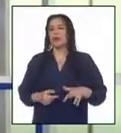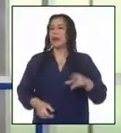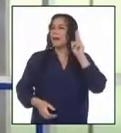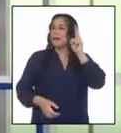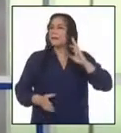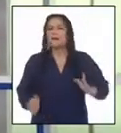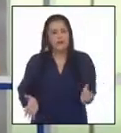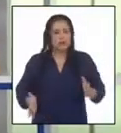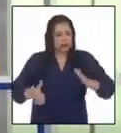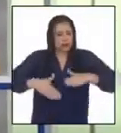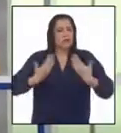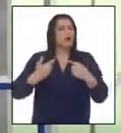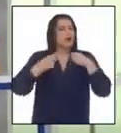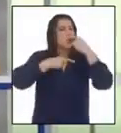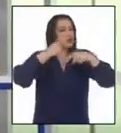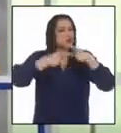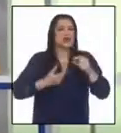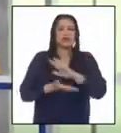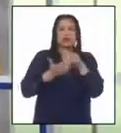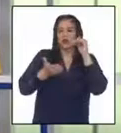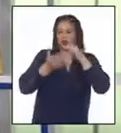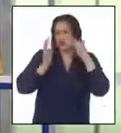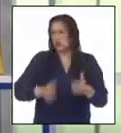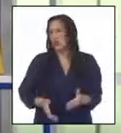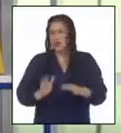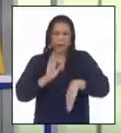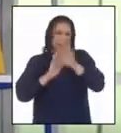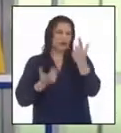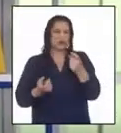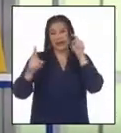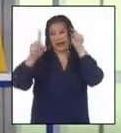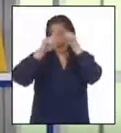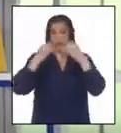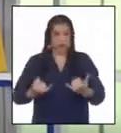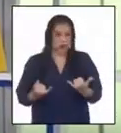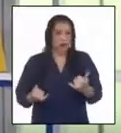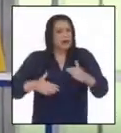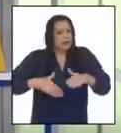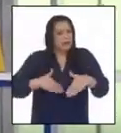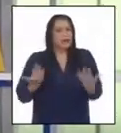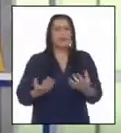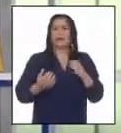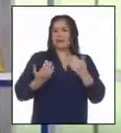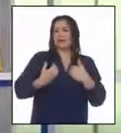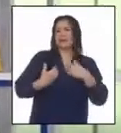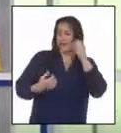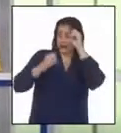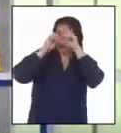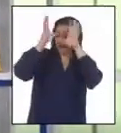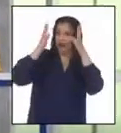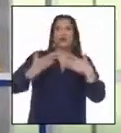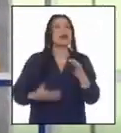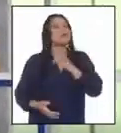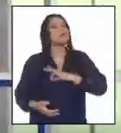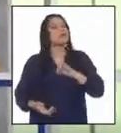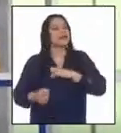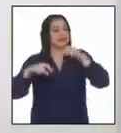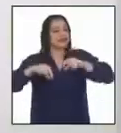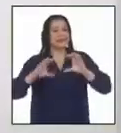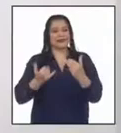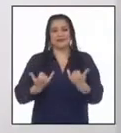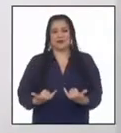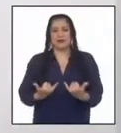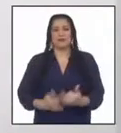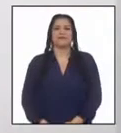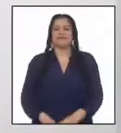Profesora, ¿puede comentar a las y los estudiantes un poco más sobre el reto de hoy? Para que lo puedan tener más claro y aprovechen al máximo este programa.